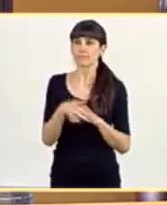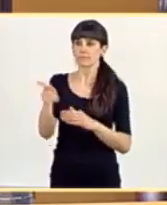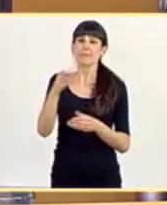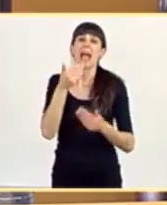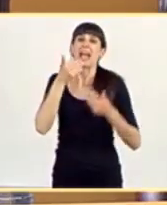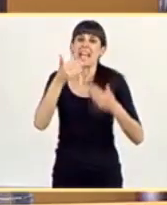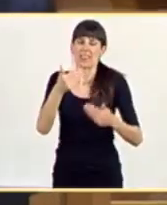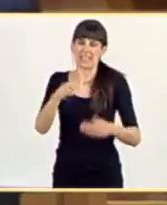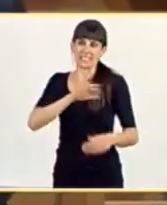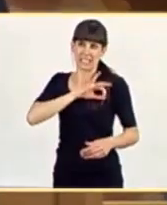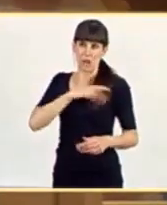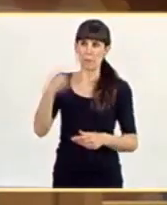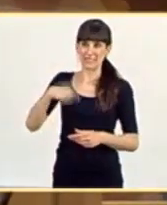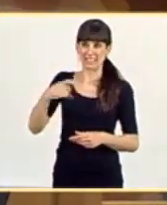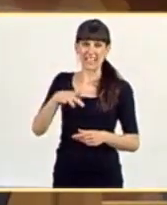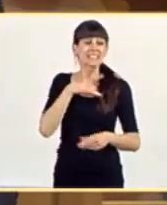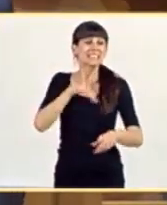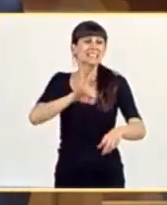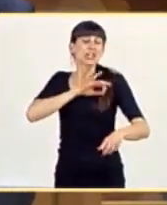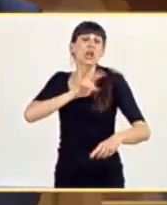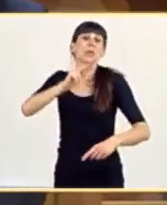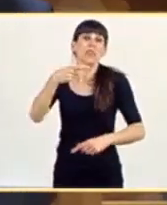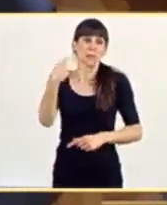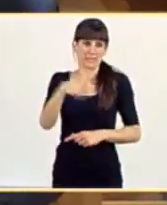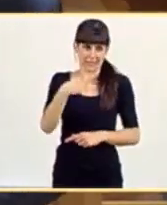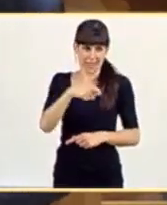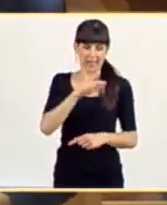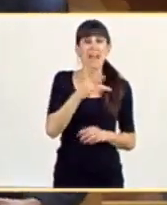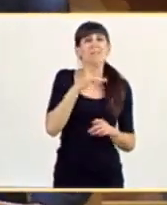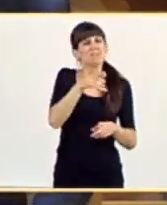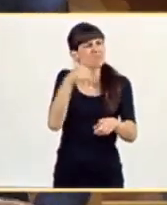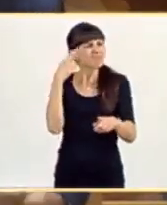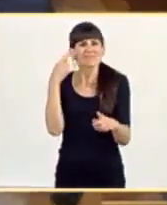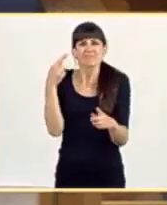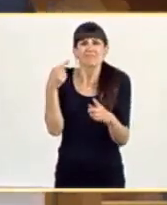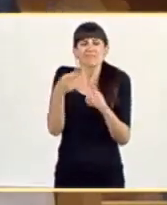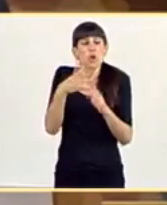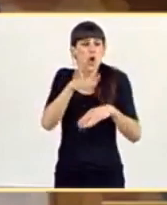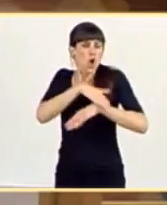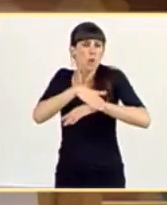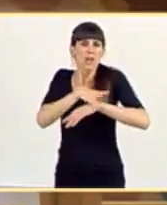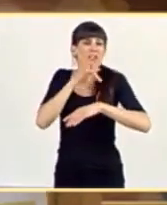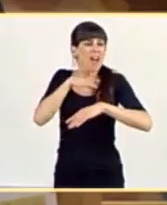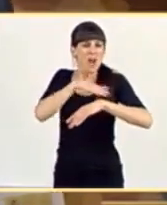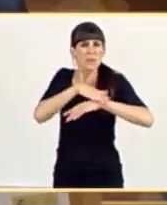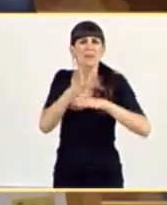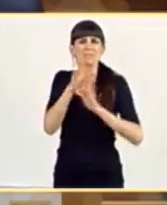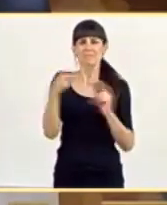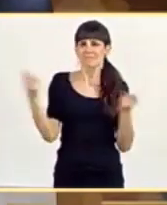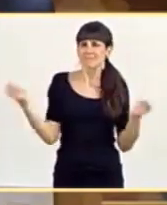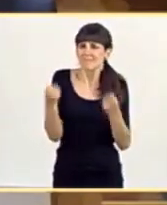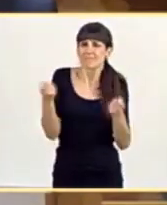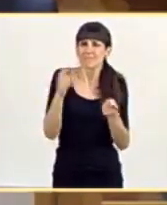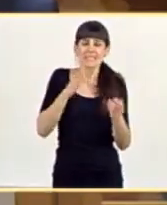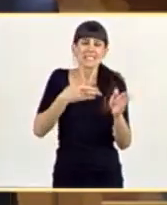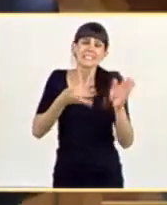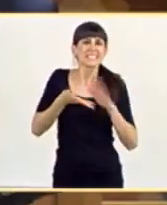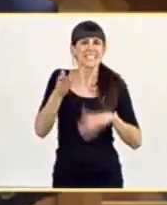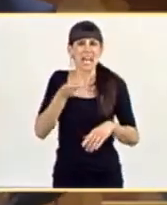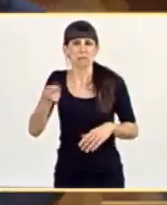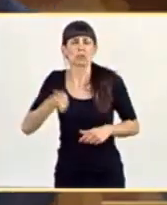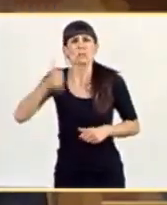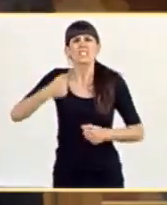Gracias, señora presidenta. Señora vicepresidenta, ¿qué pretende el Gobierno con la campaña Salimos Más Fuerte?